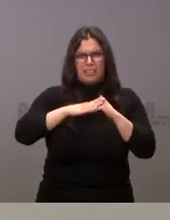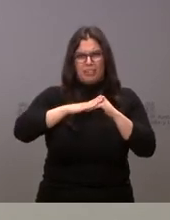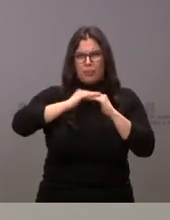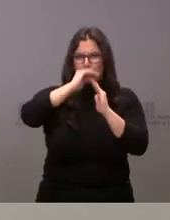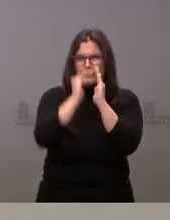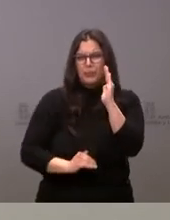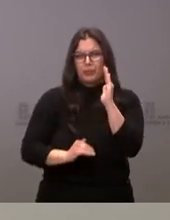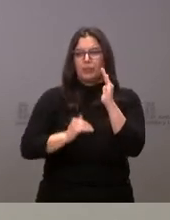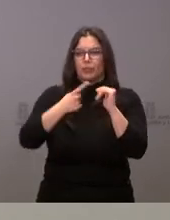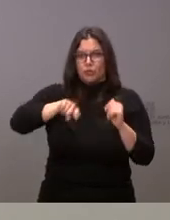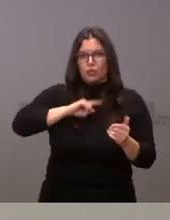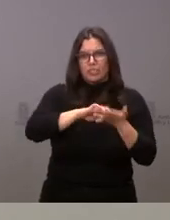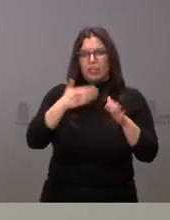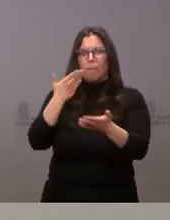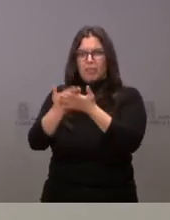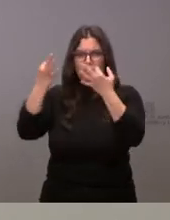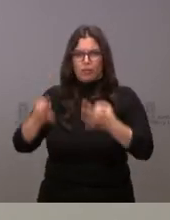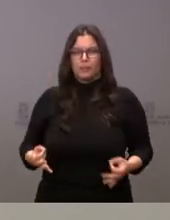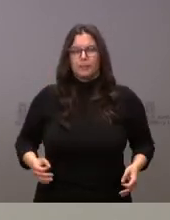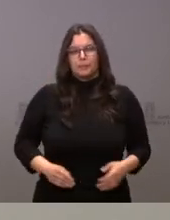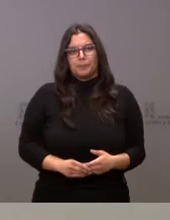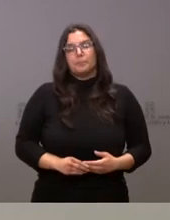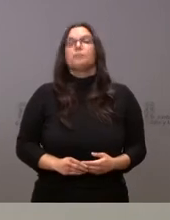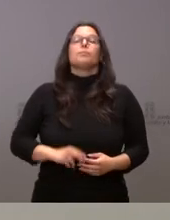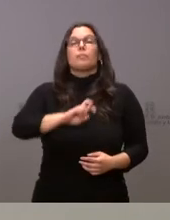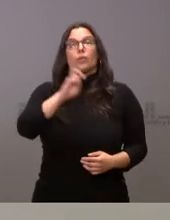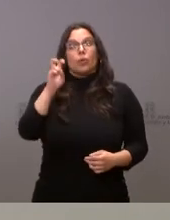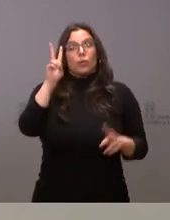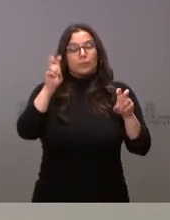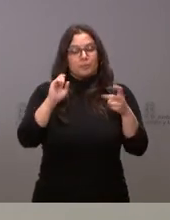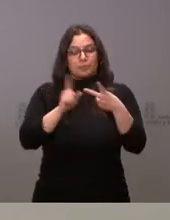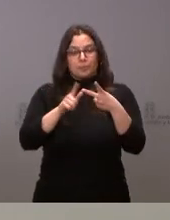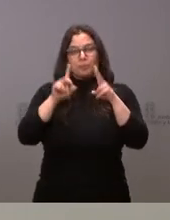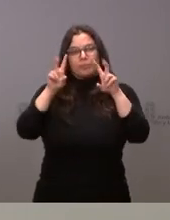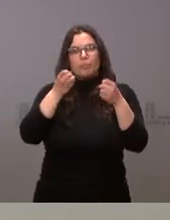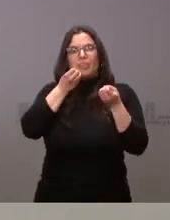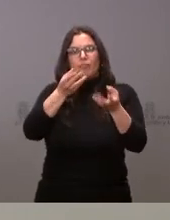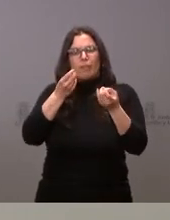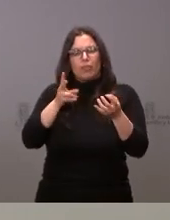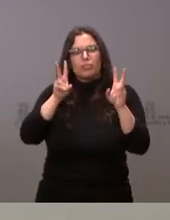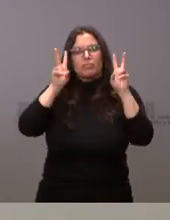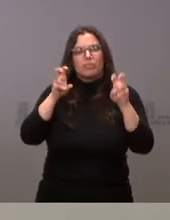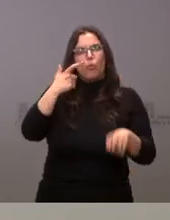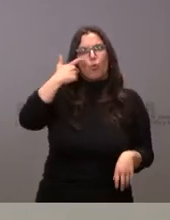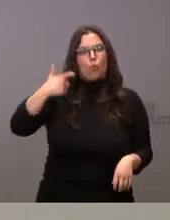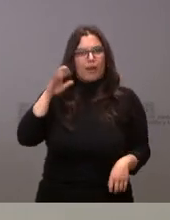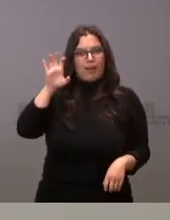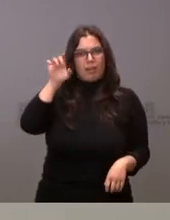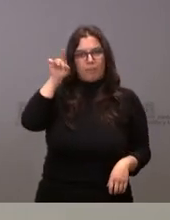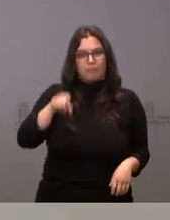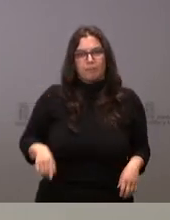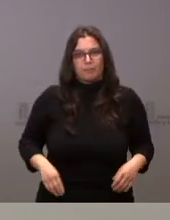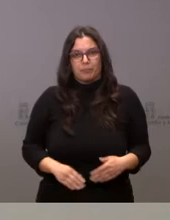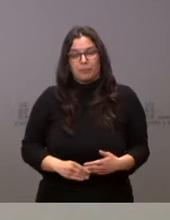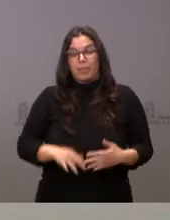y hemos demandado desde Castilla y León Un segundo ámbito es todo lo que tiene que ver con la información de Ucrania En el